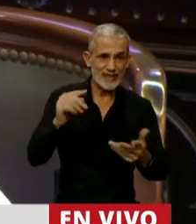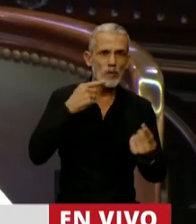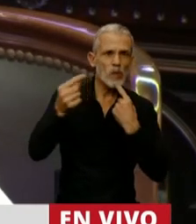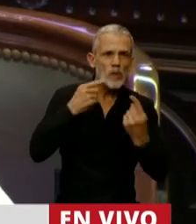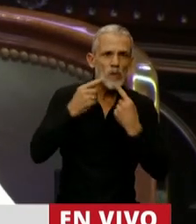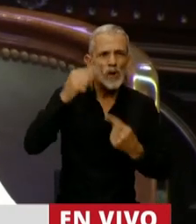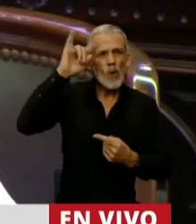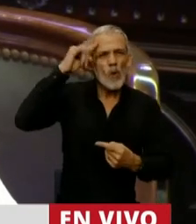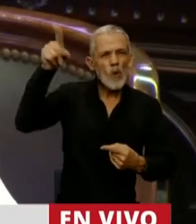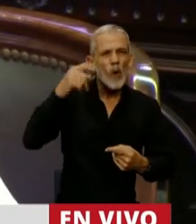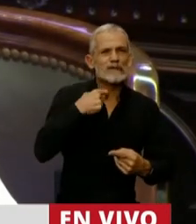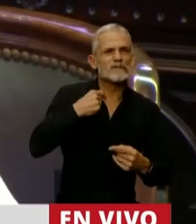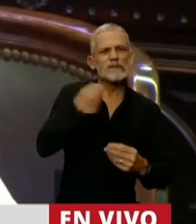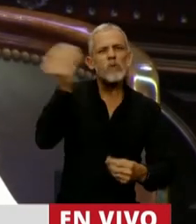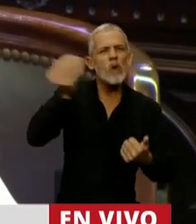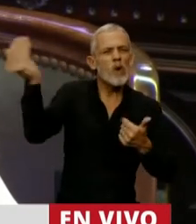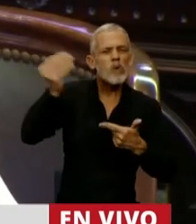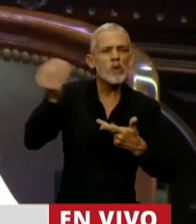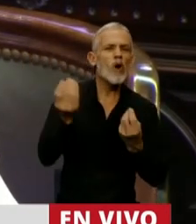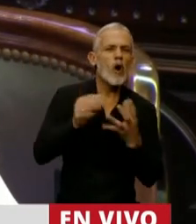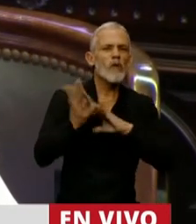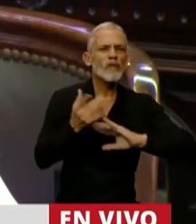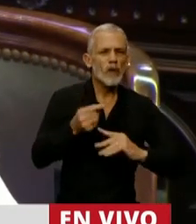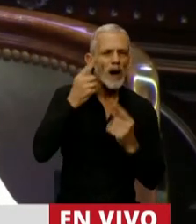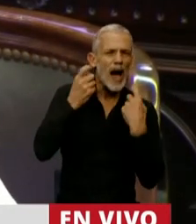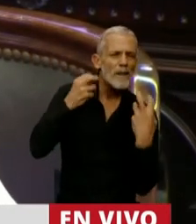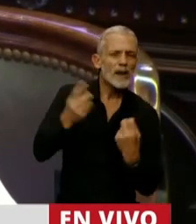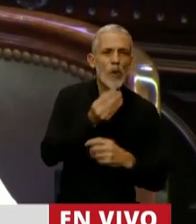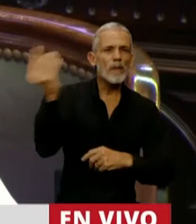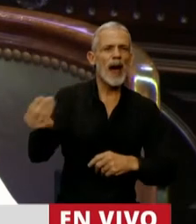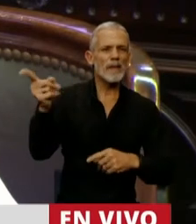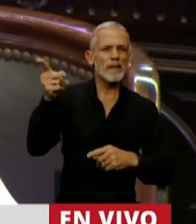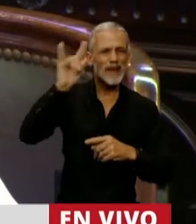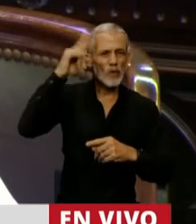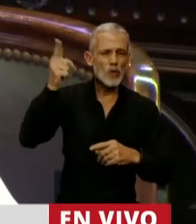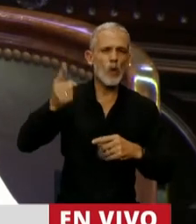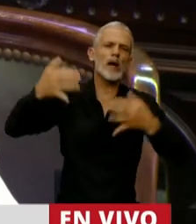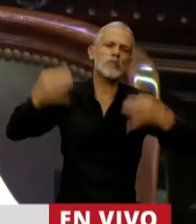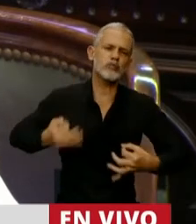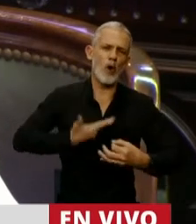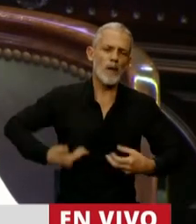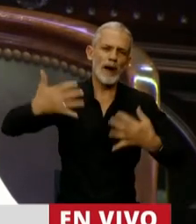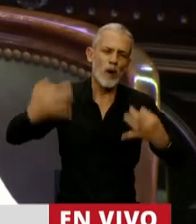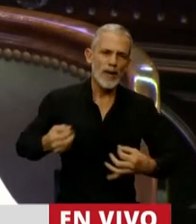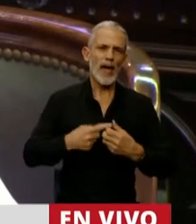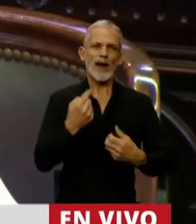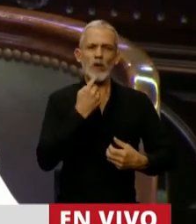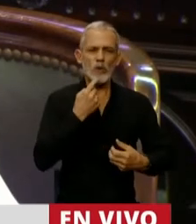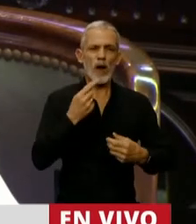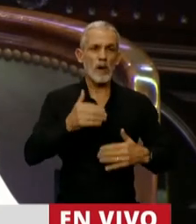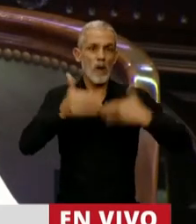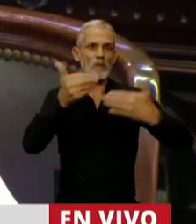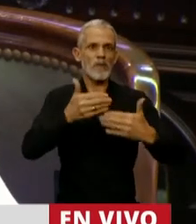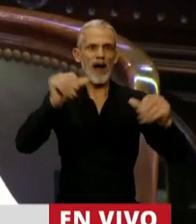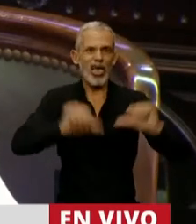consulado uruguayo para averiguar cómo puede hacer para irse a vivir a un país donde prime la cordura, donde no se condena el mérito